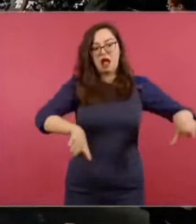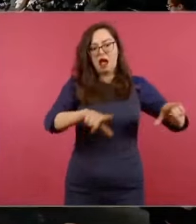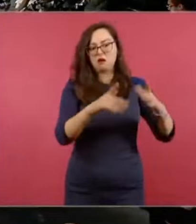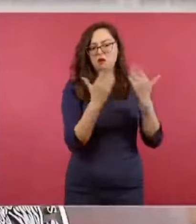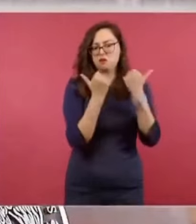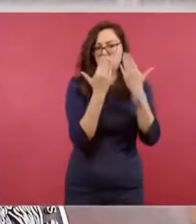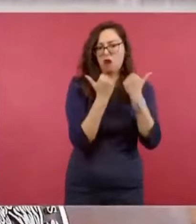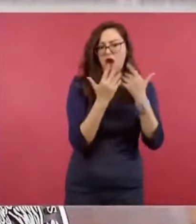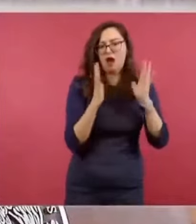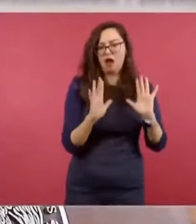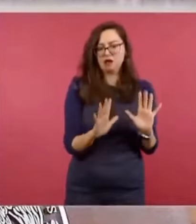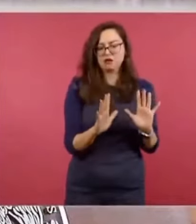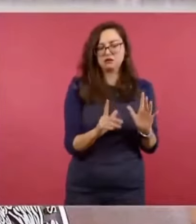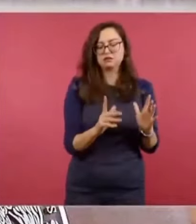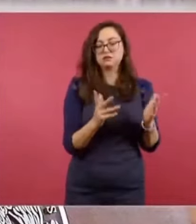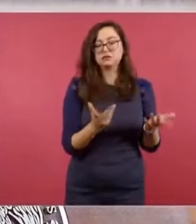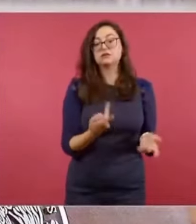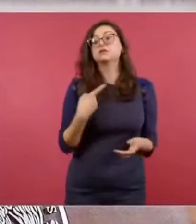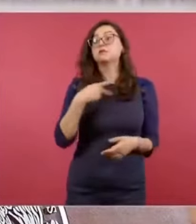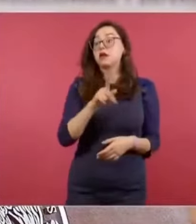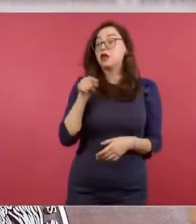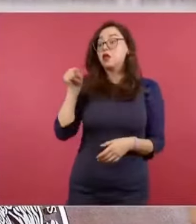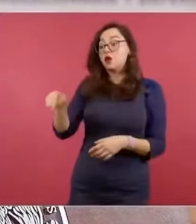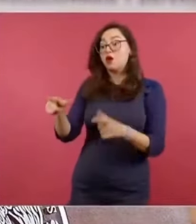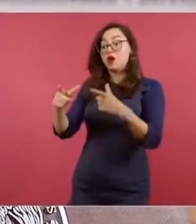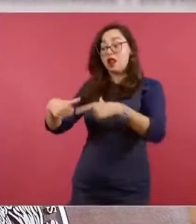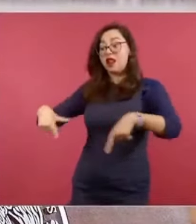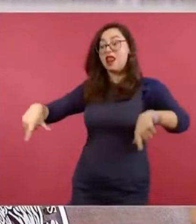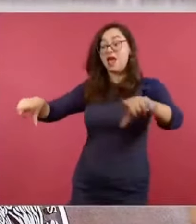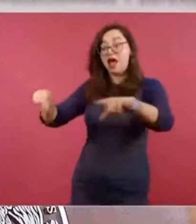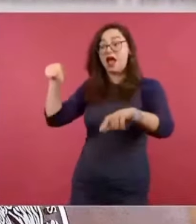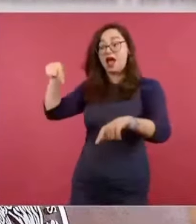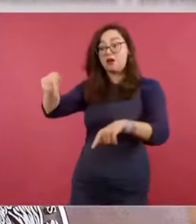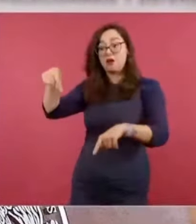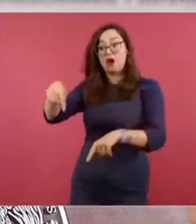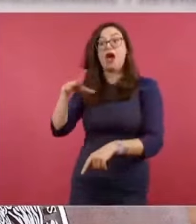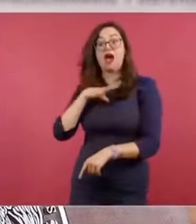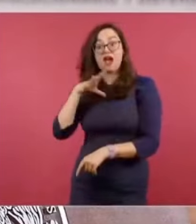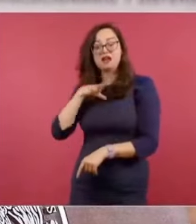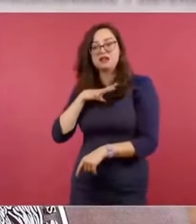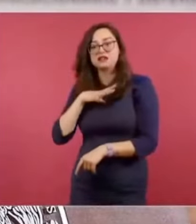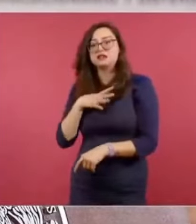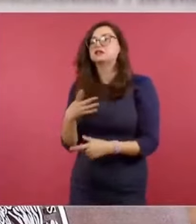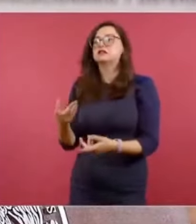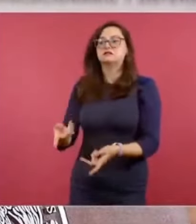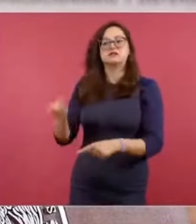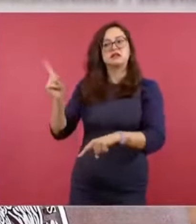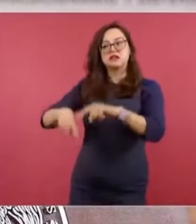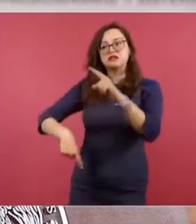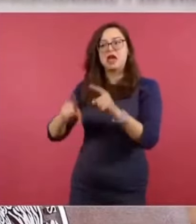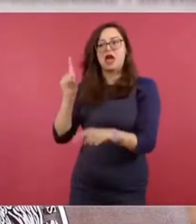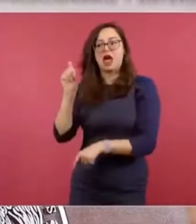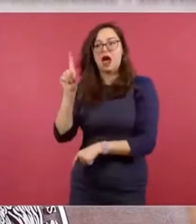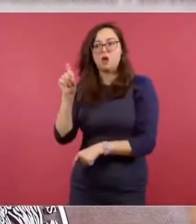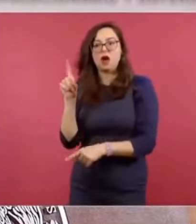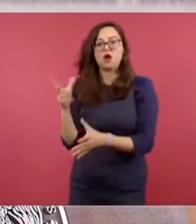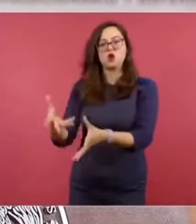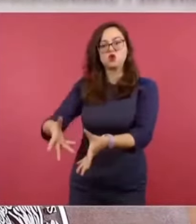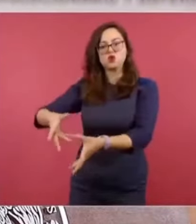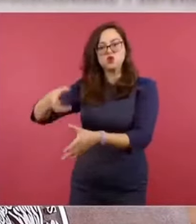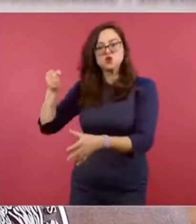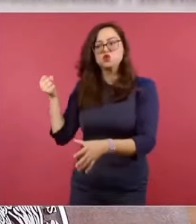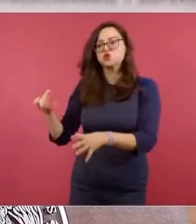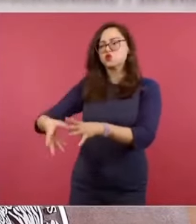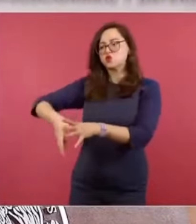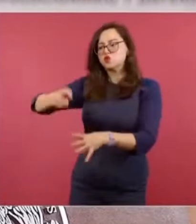hicieron de extraer mucha agua, pues es parte de los hundimientos regionales, porque son grandes masas de agua que afectan zonas